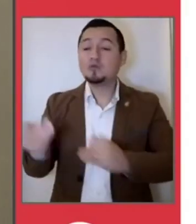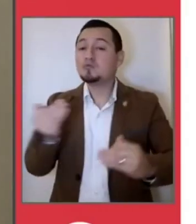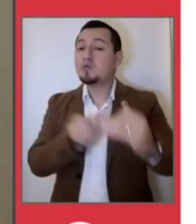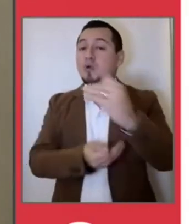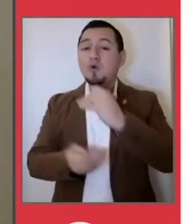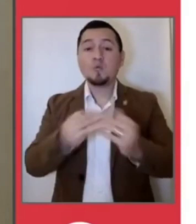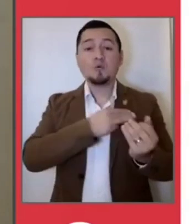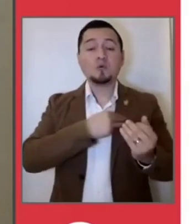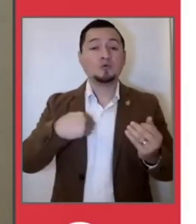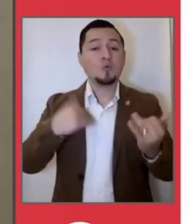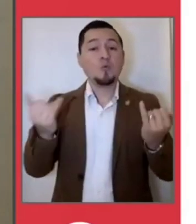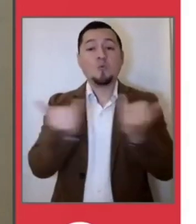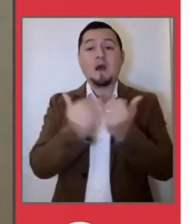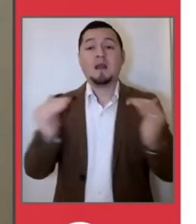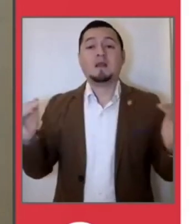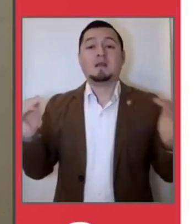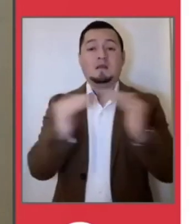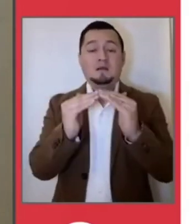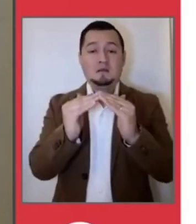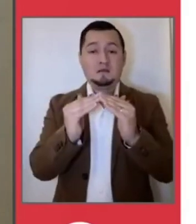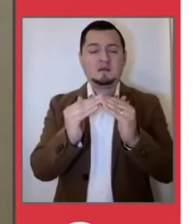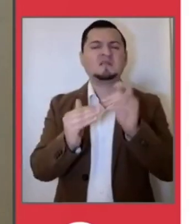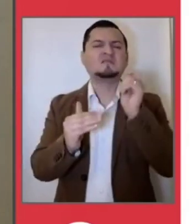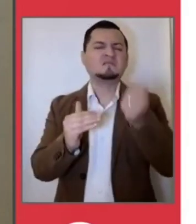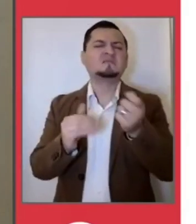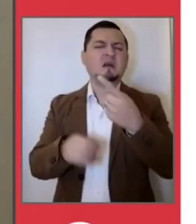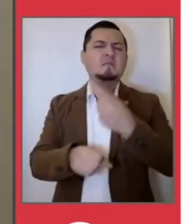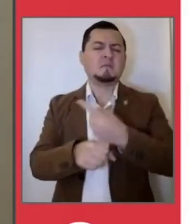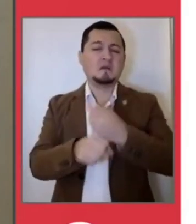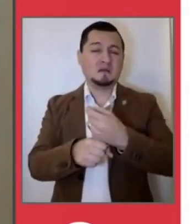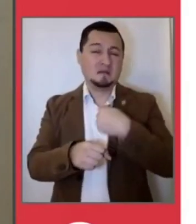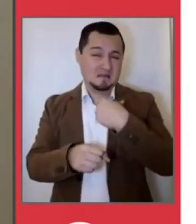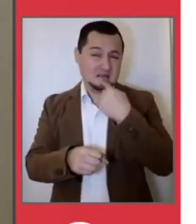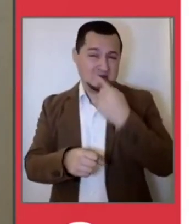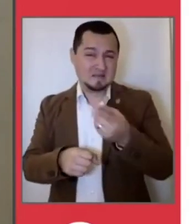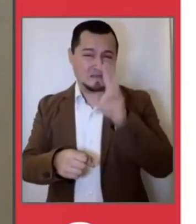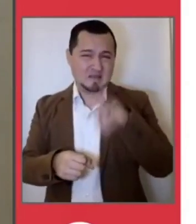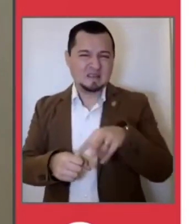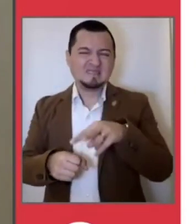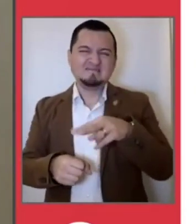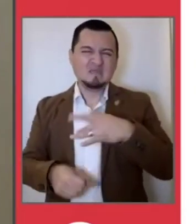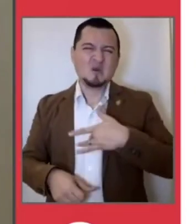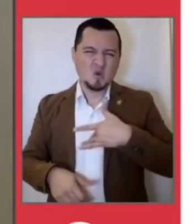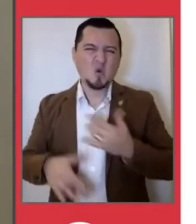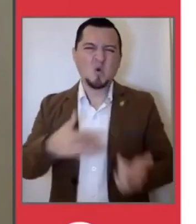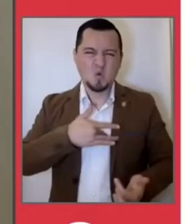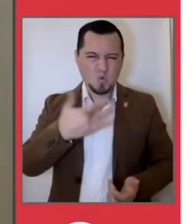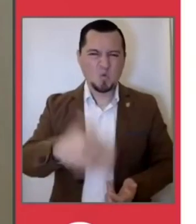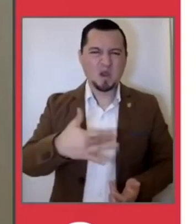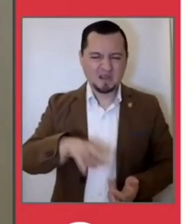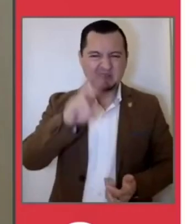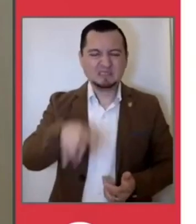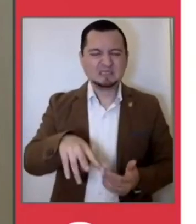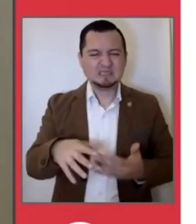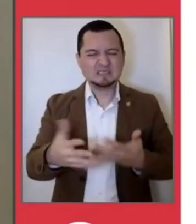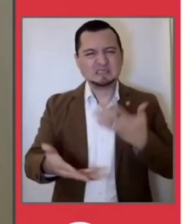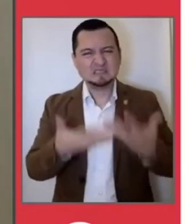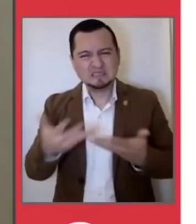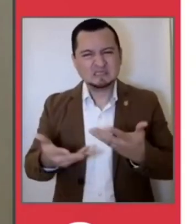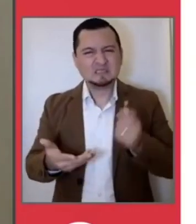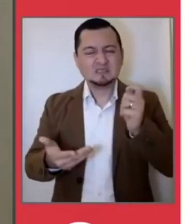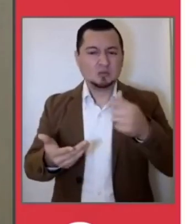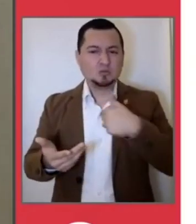todos los municipios del Estado. Primero, y lo digo con un enorme pesar, porque como muchos padres de familia,